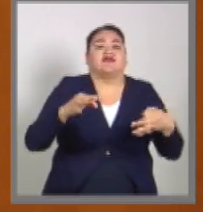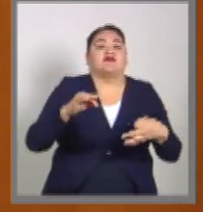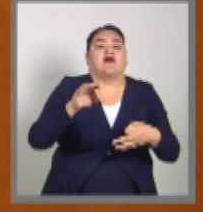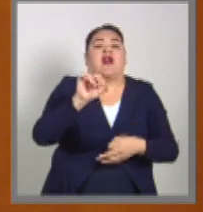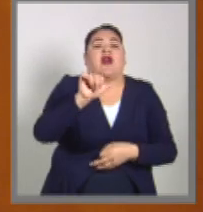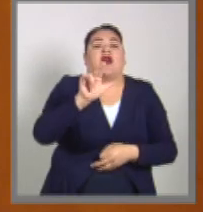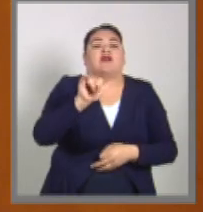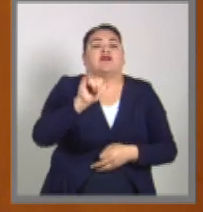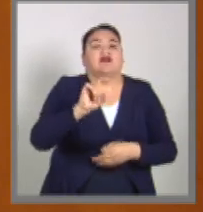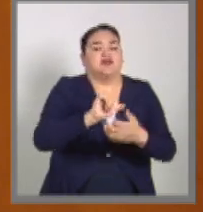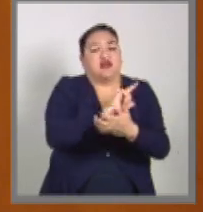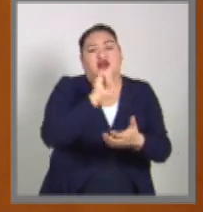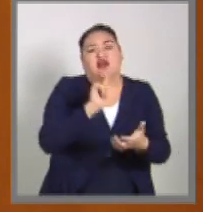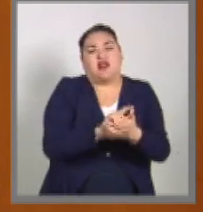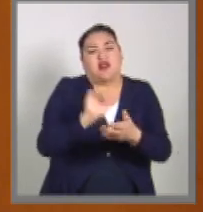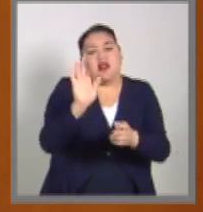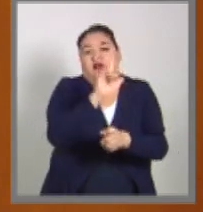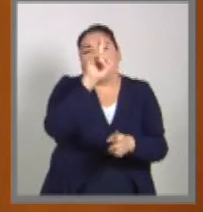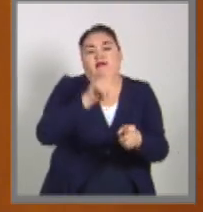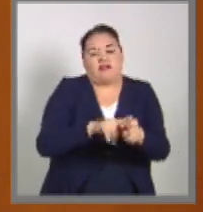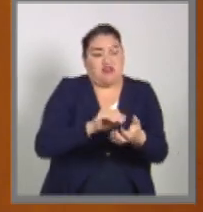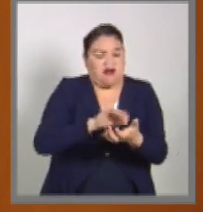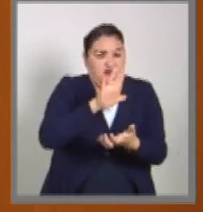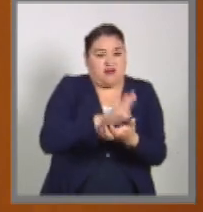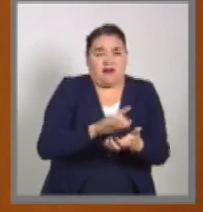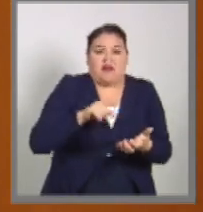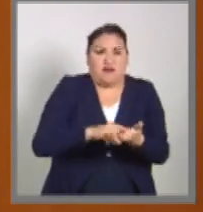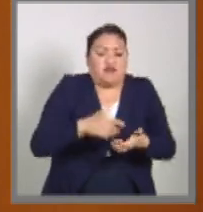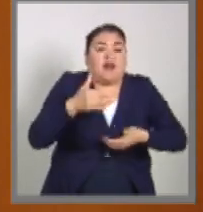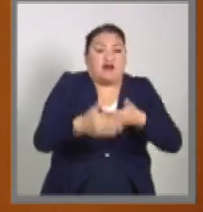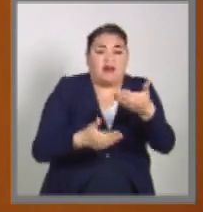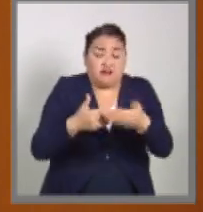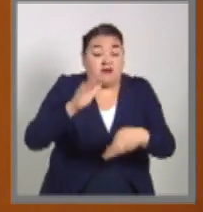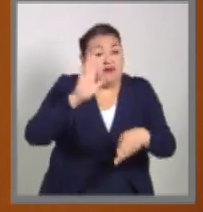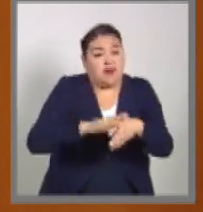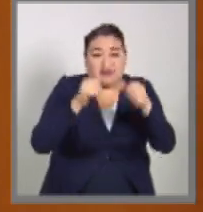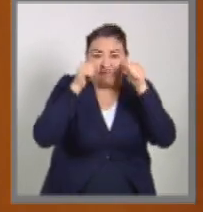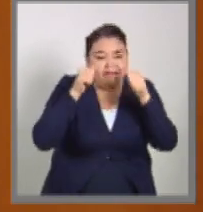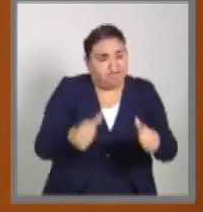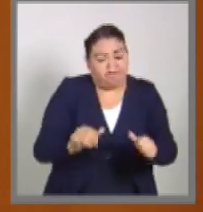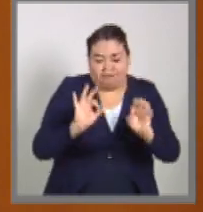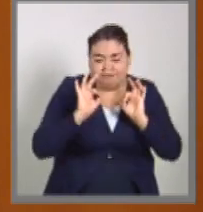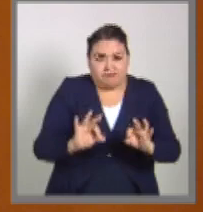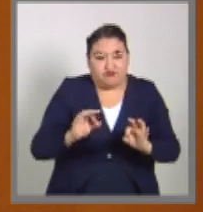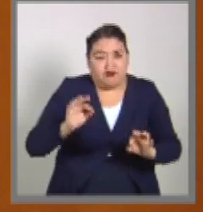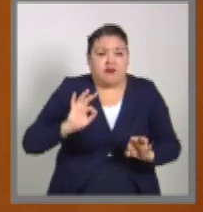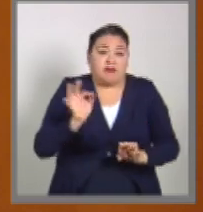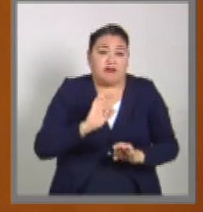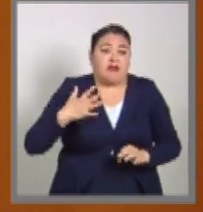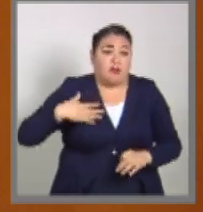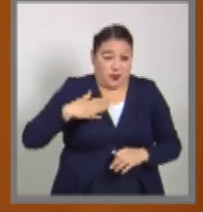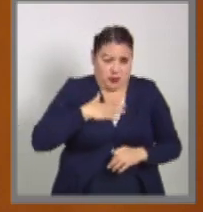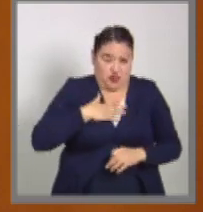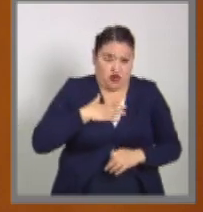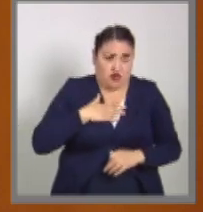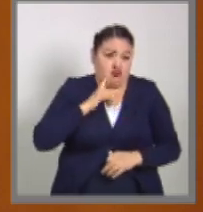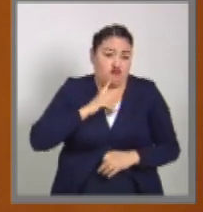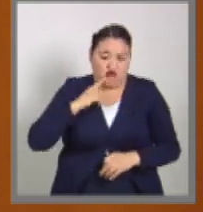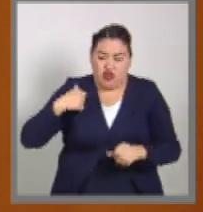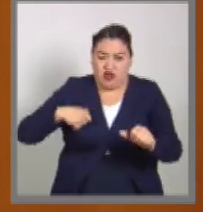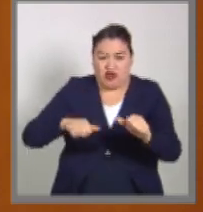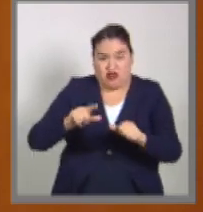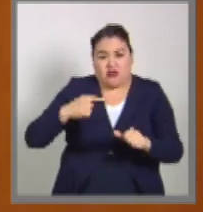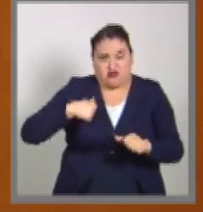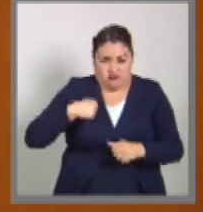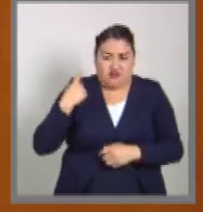jurídico federal para seguir dándole atención a lo que nosotros mismos, nosotras mismas nos